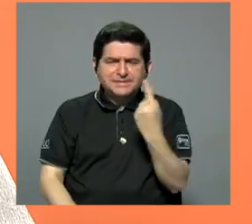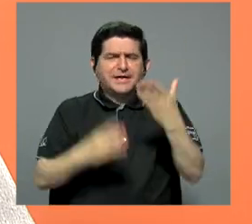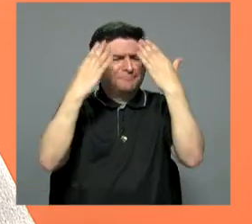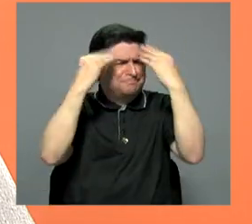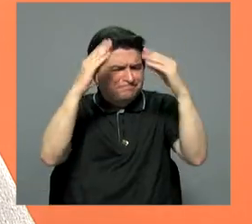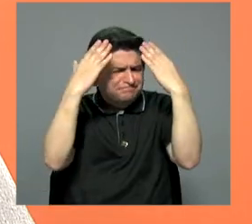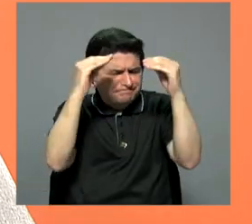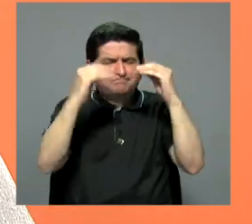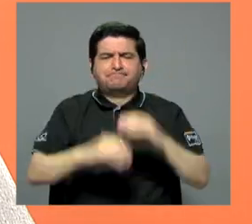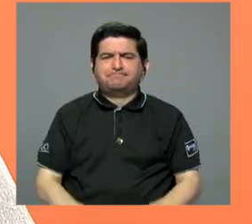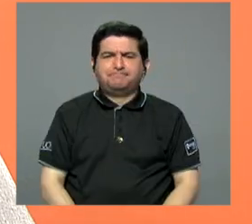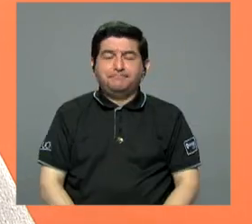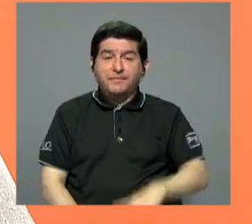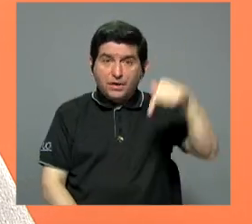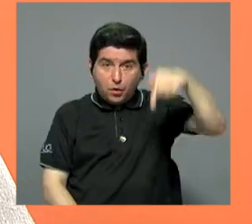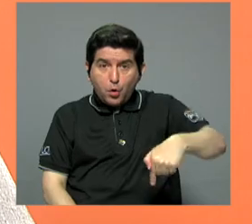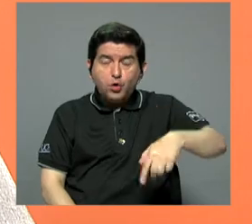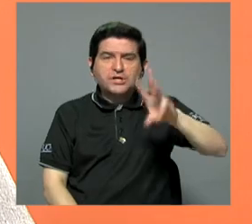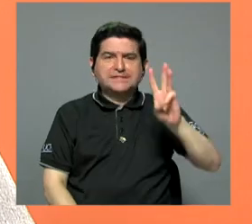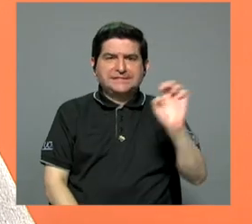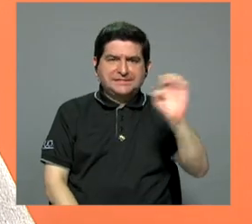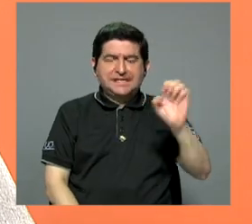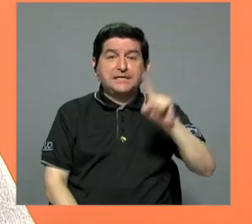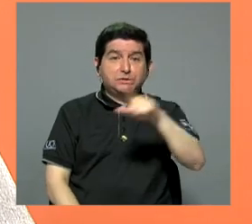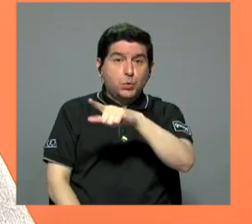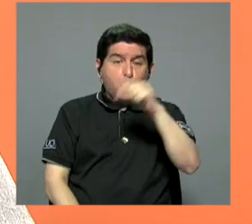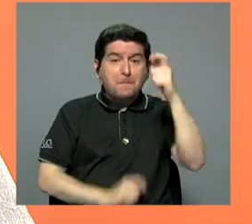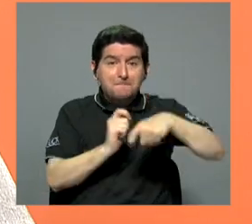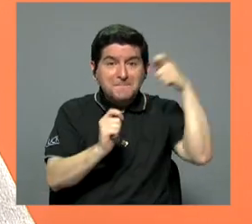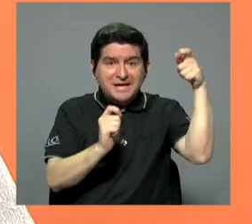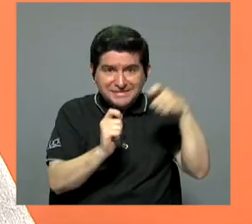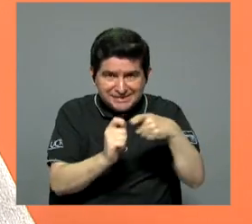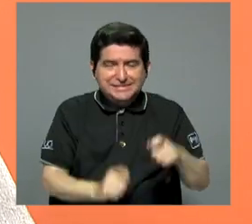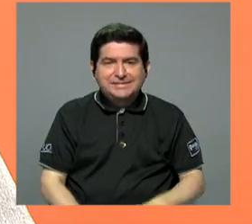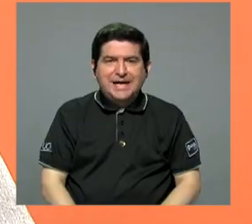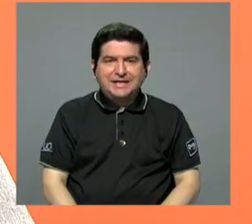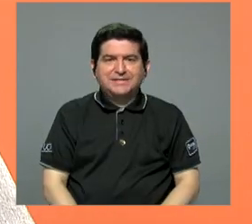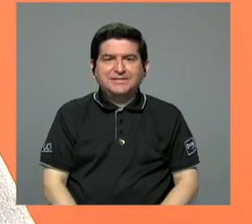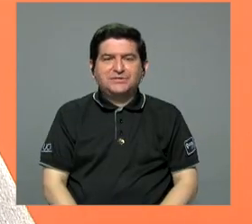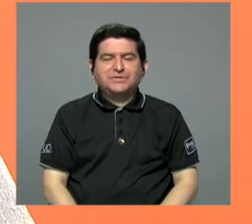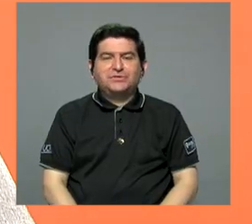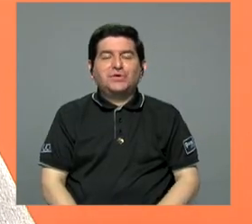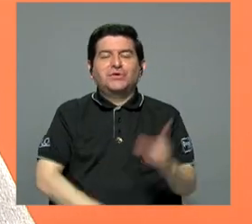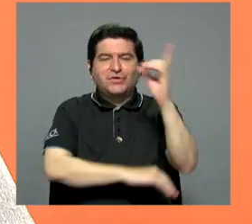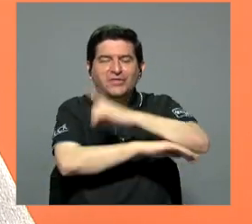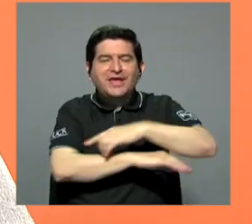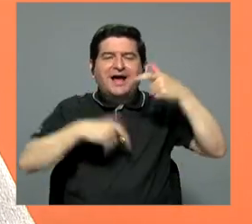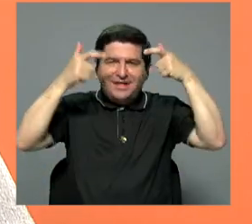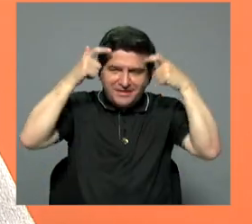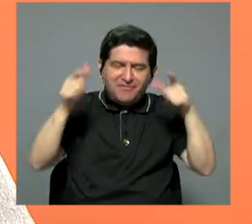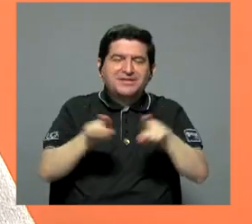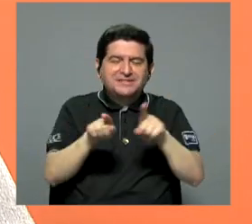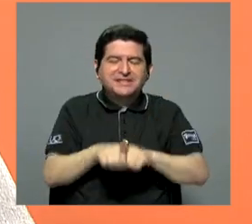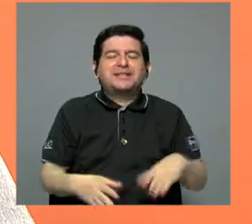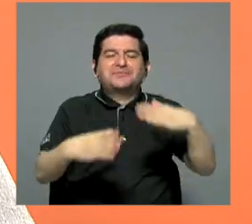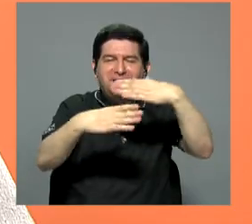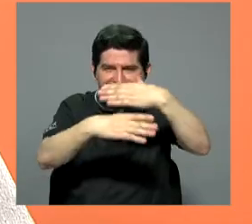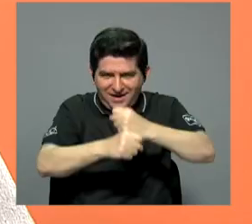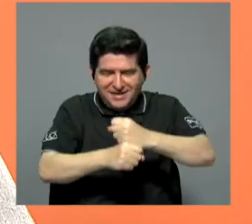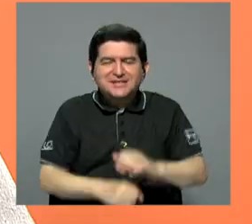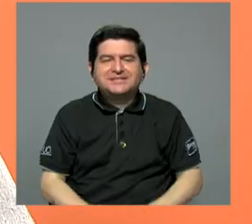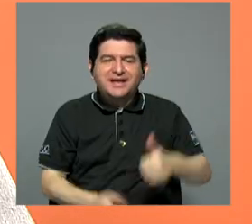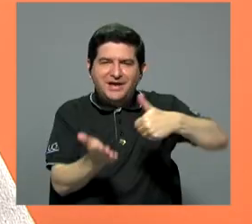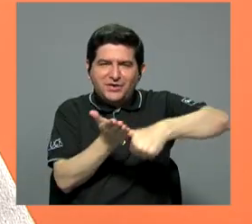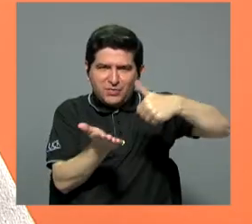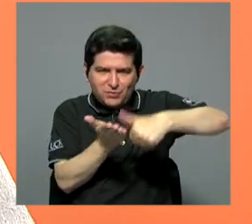muchísima información. Hoy 6 de enero estamos a un mes exacto de la realización de